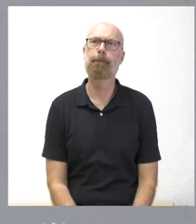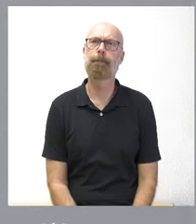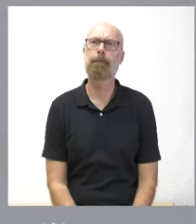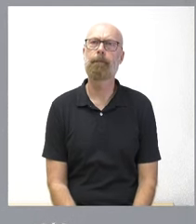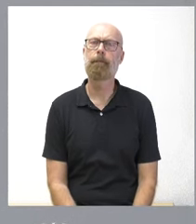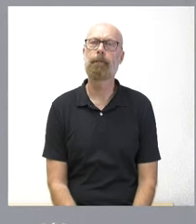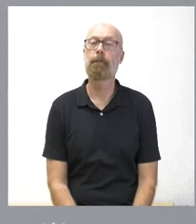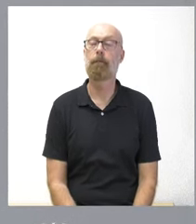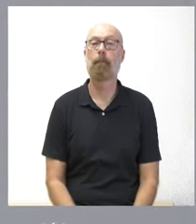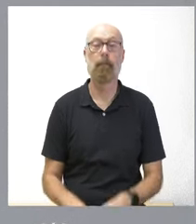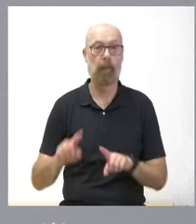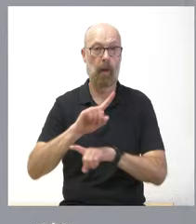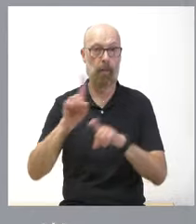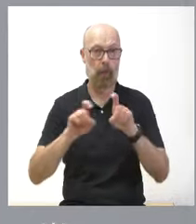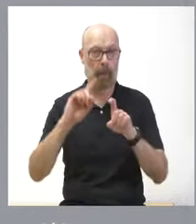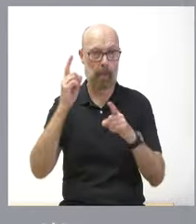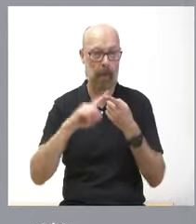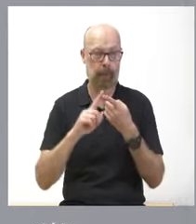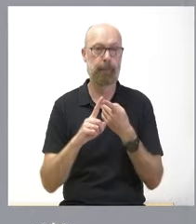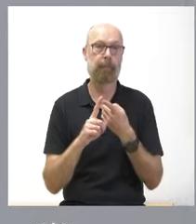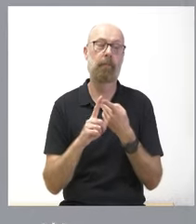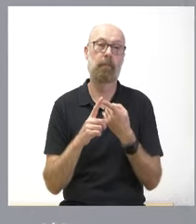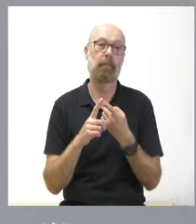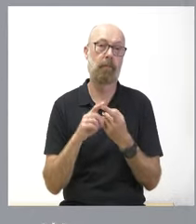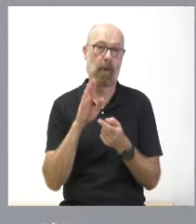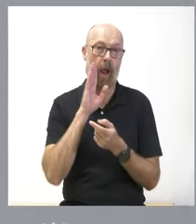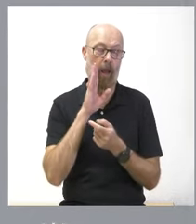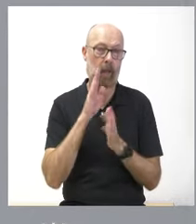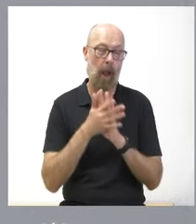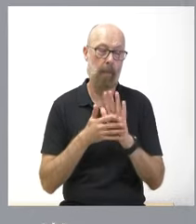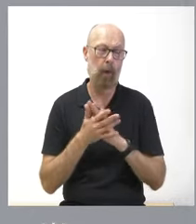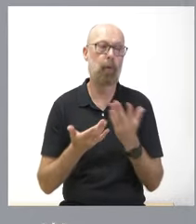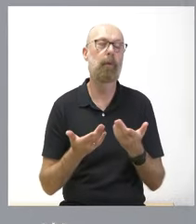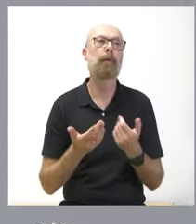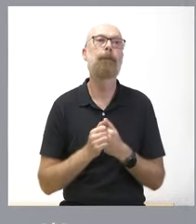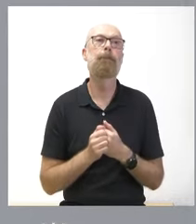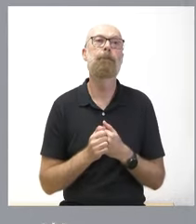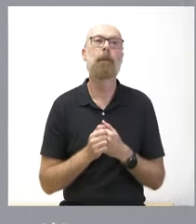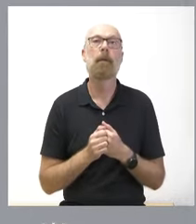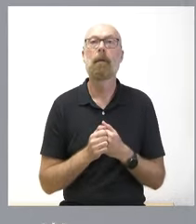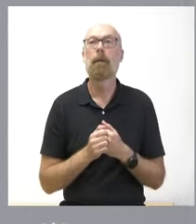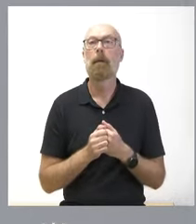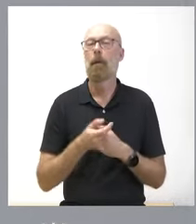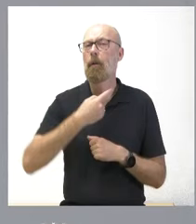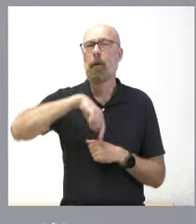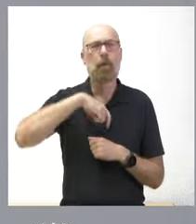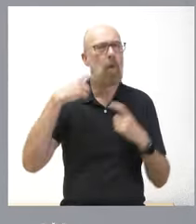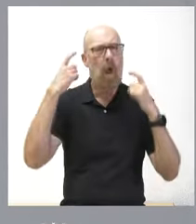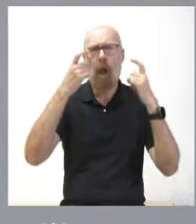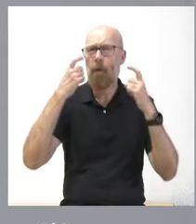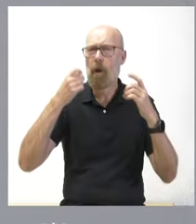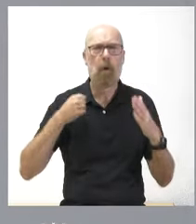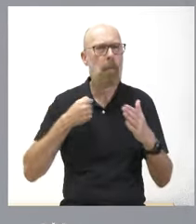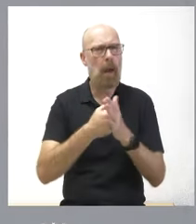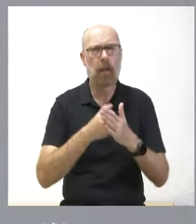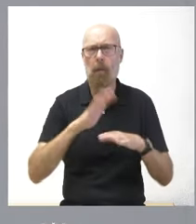la primera cuestión lo que señalaba antes es que nosotros hemos tenido todo el esfuerzo como usted ha señalado por